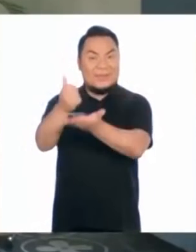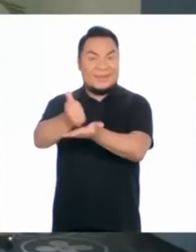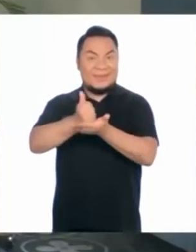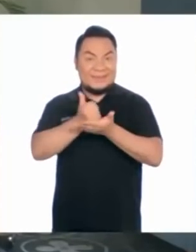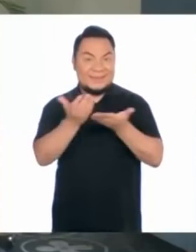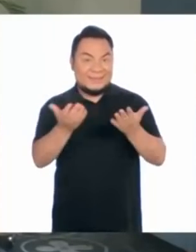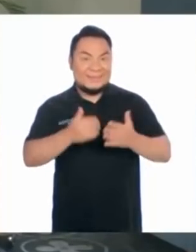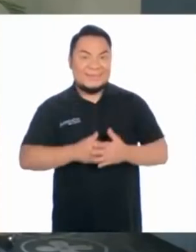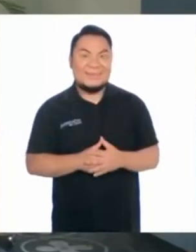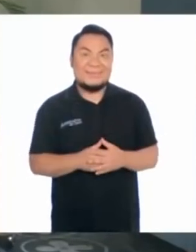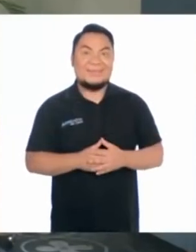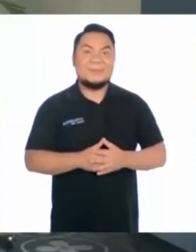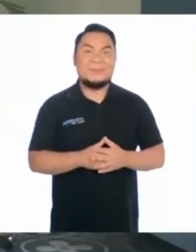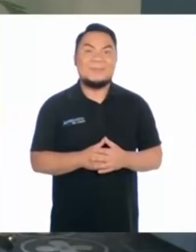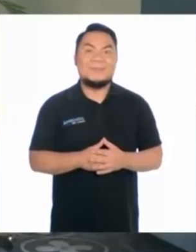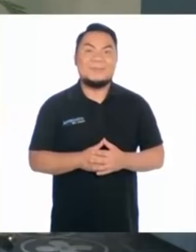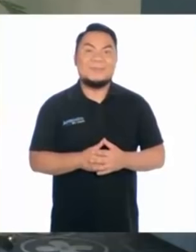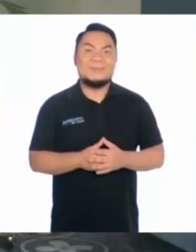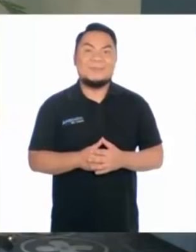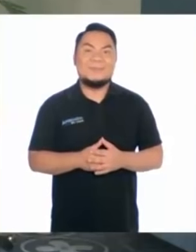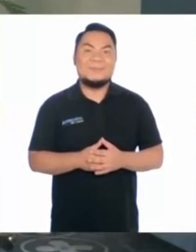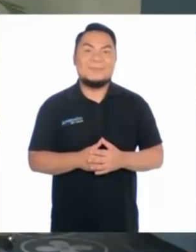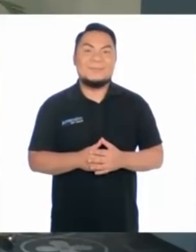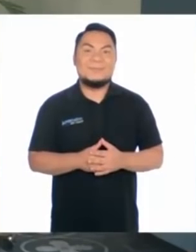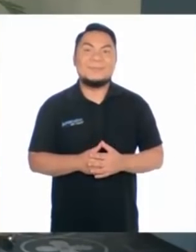ayudará.